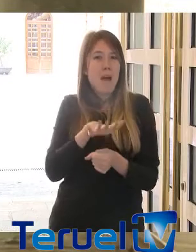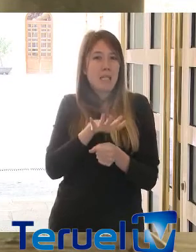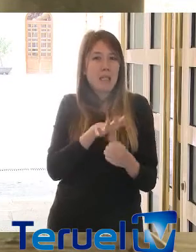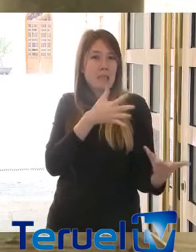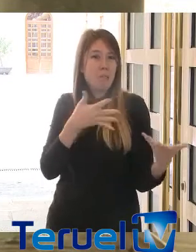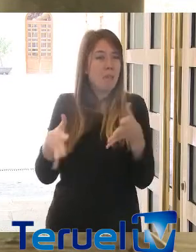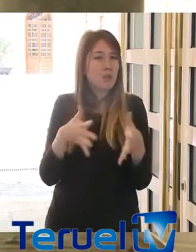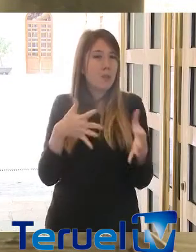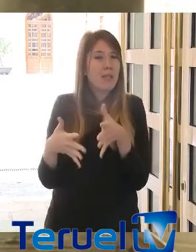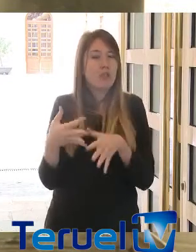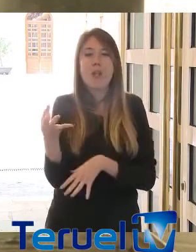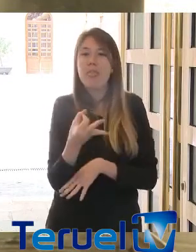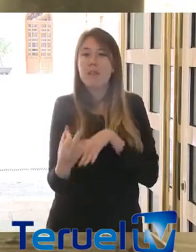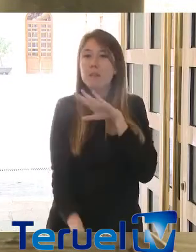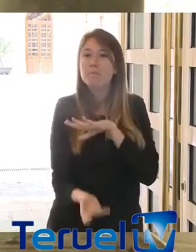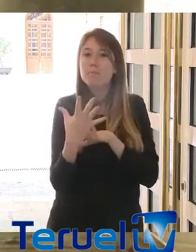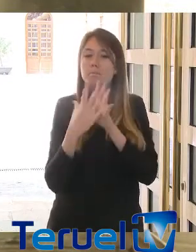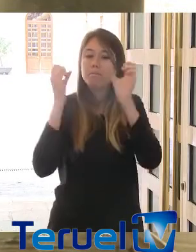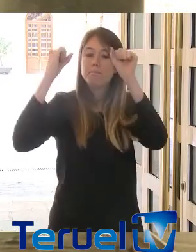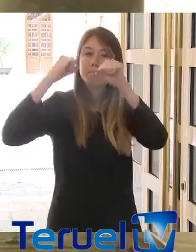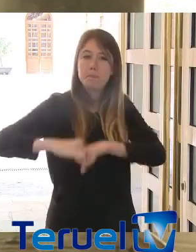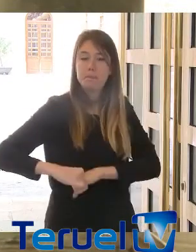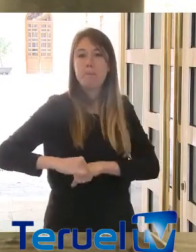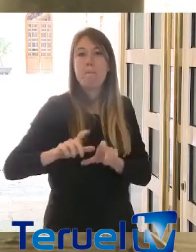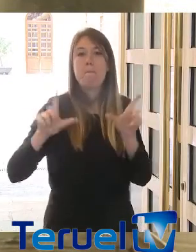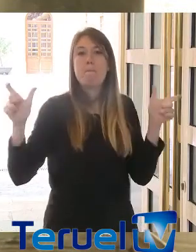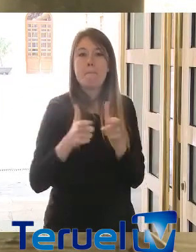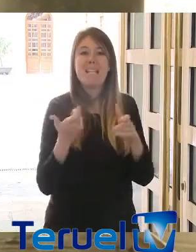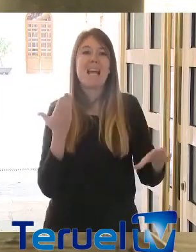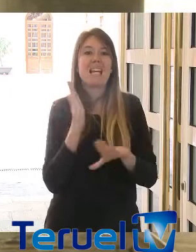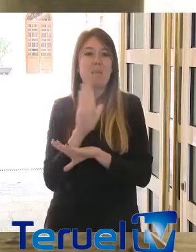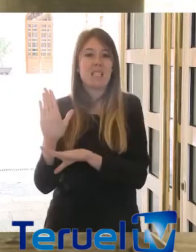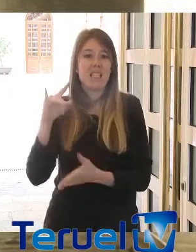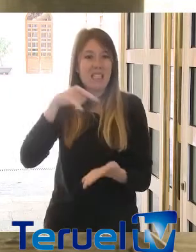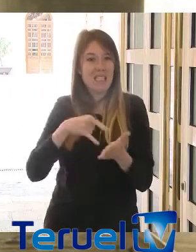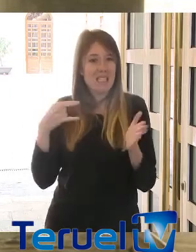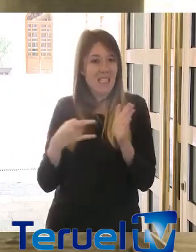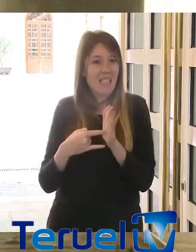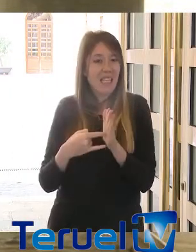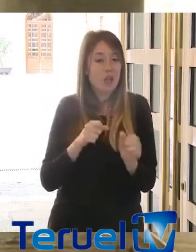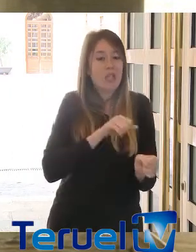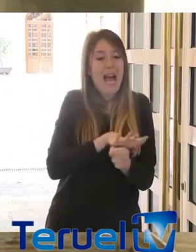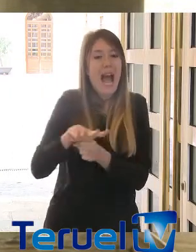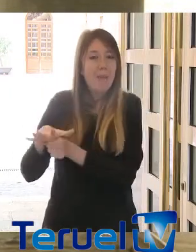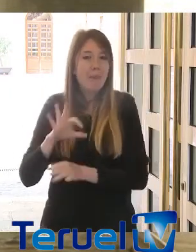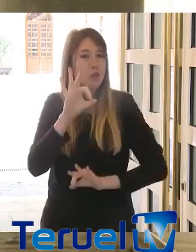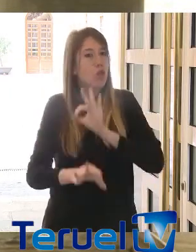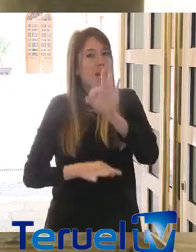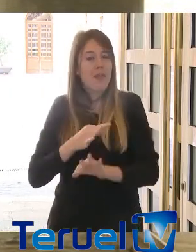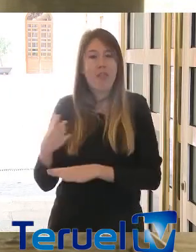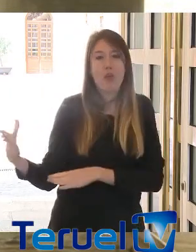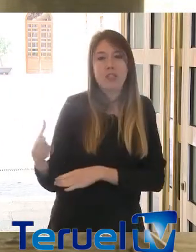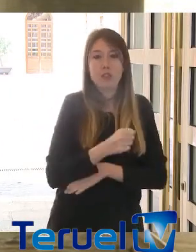ha de constituirse una mesa de representantes técnicos de todas y cada una de las organizaciones